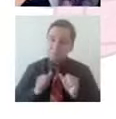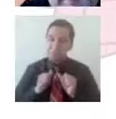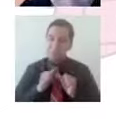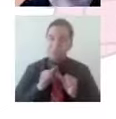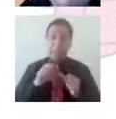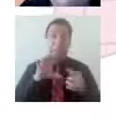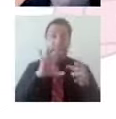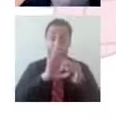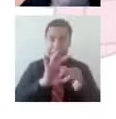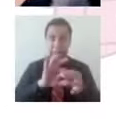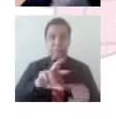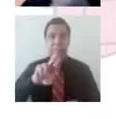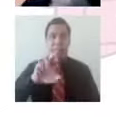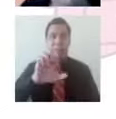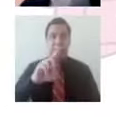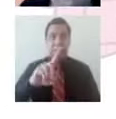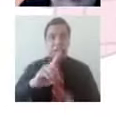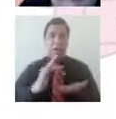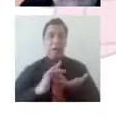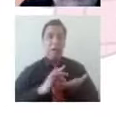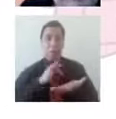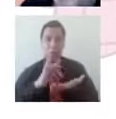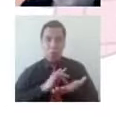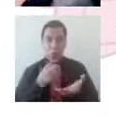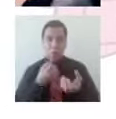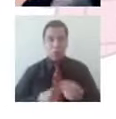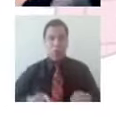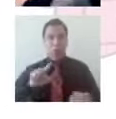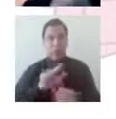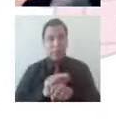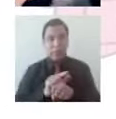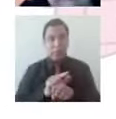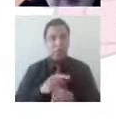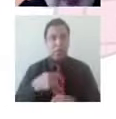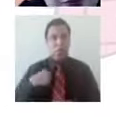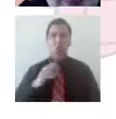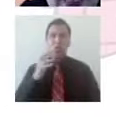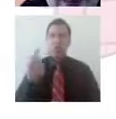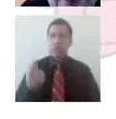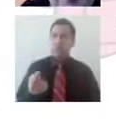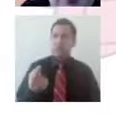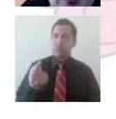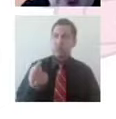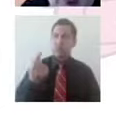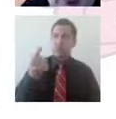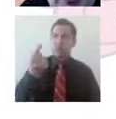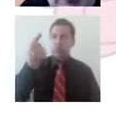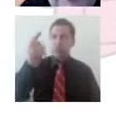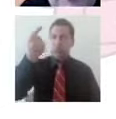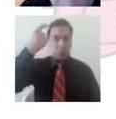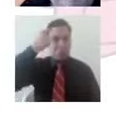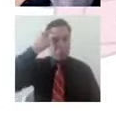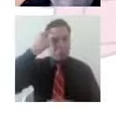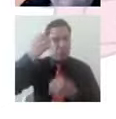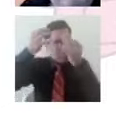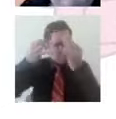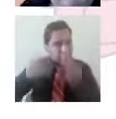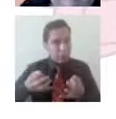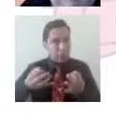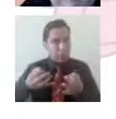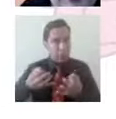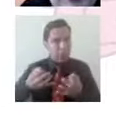social, va a ser uno de los recursos importantes para la promoción y prevención de la salud mental, ¿no? Y va a poder,